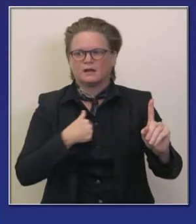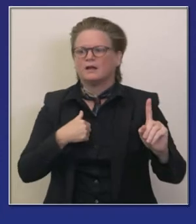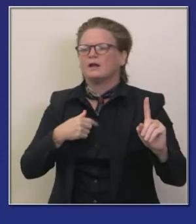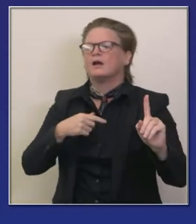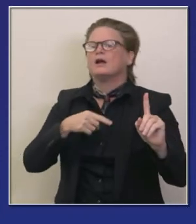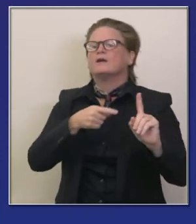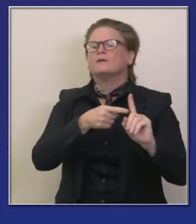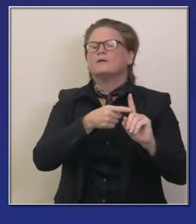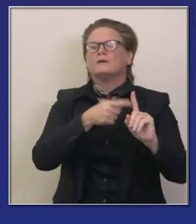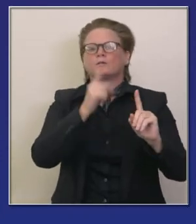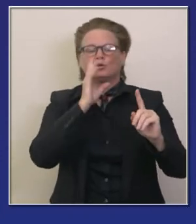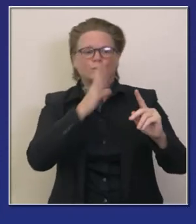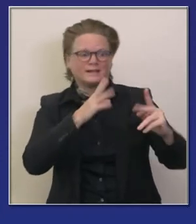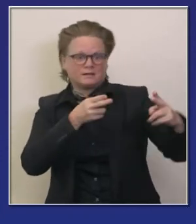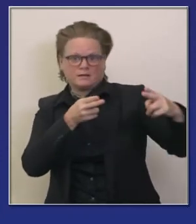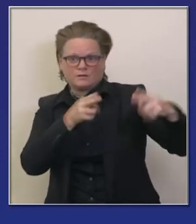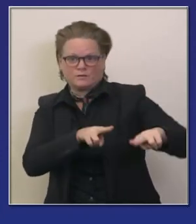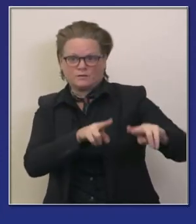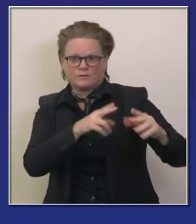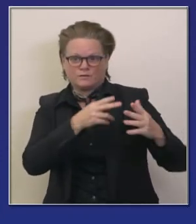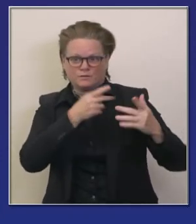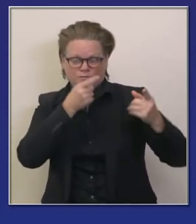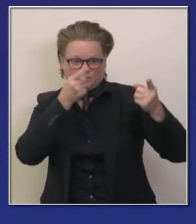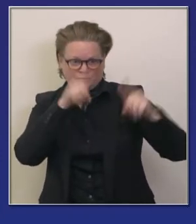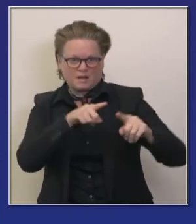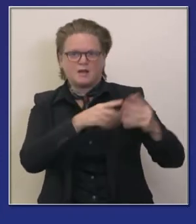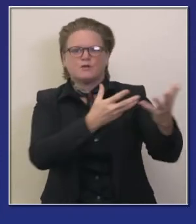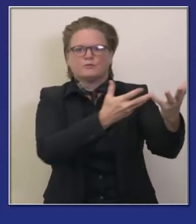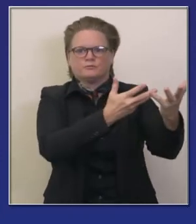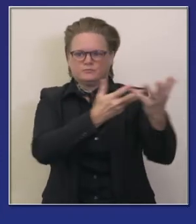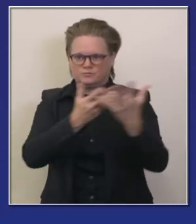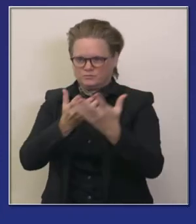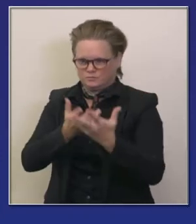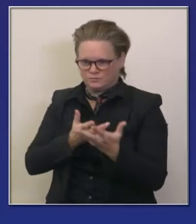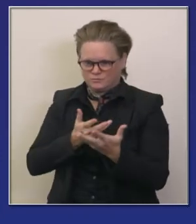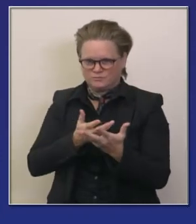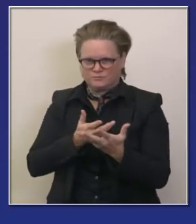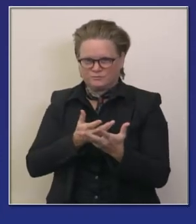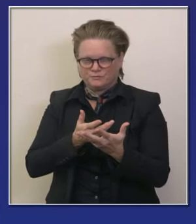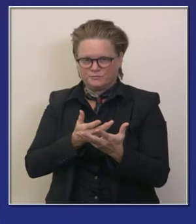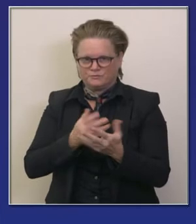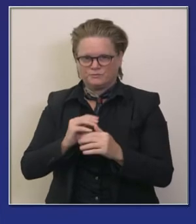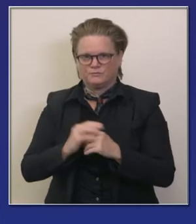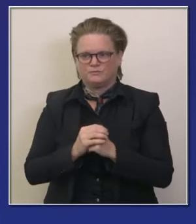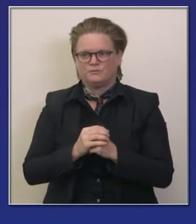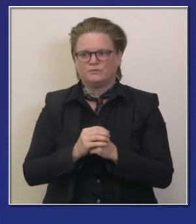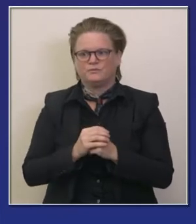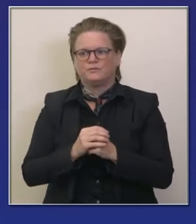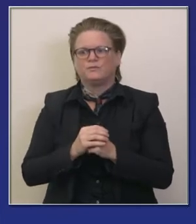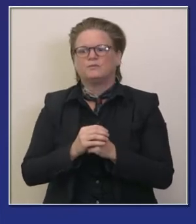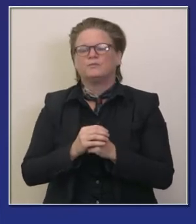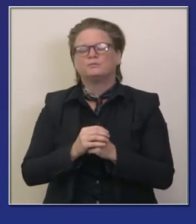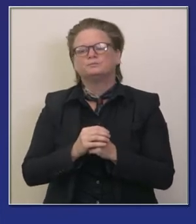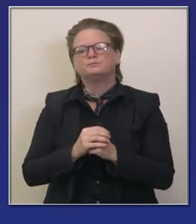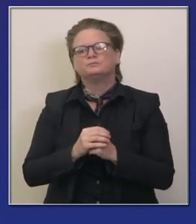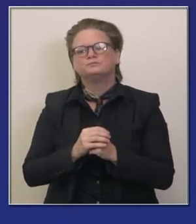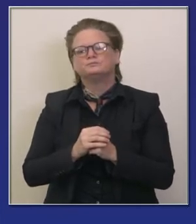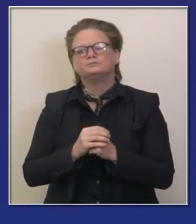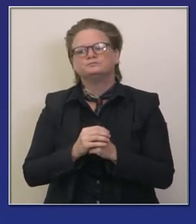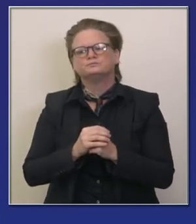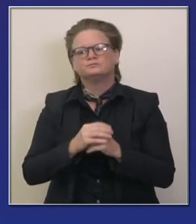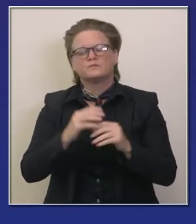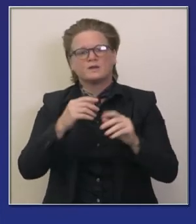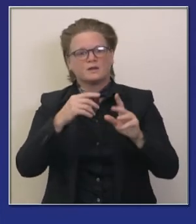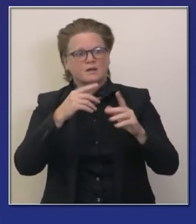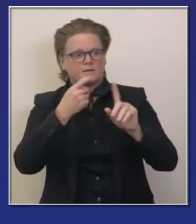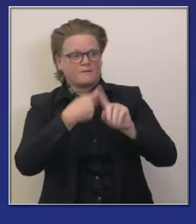transporte de estos es fácil evidente ups fedex thl otros medios de transporte de la fábrica